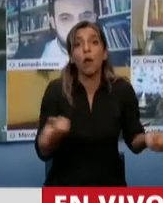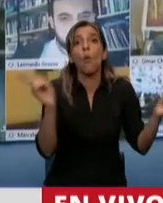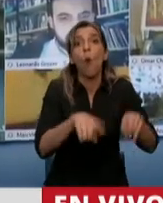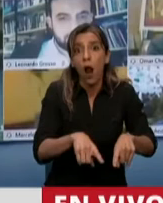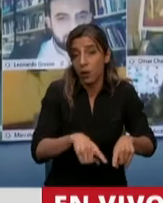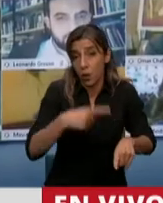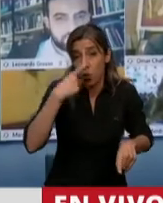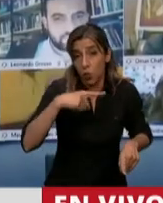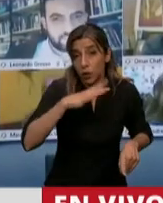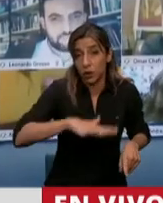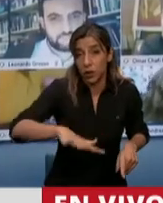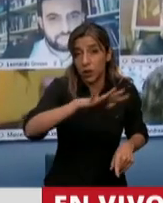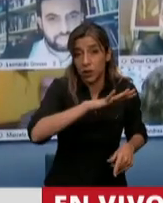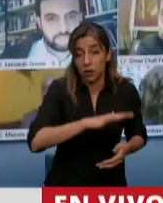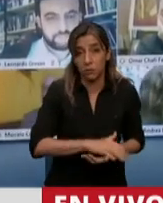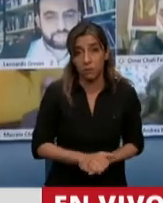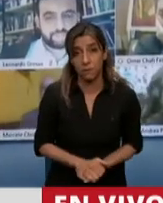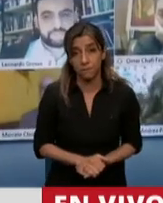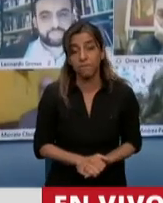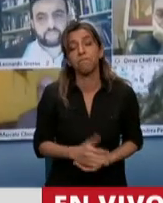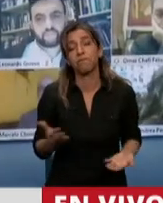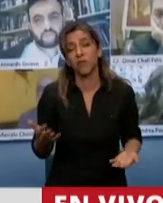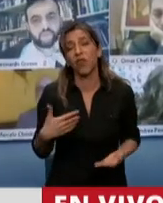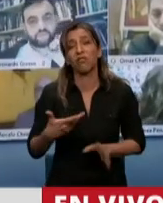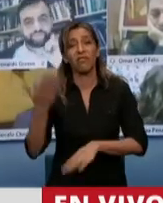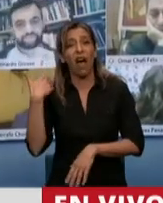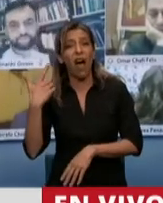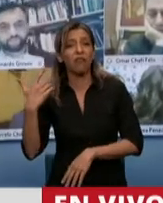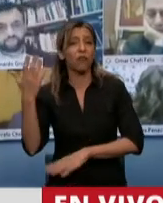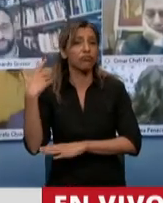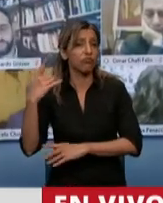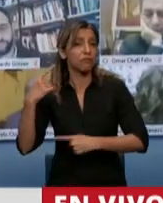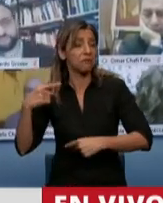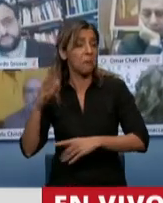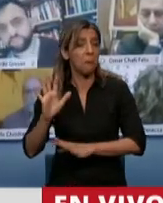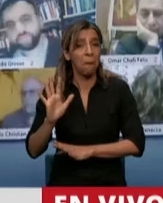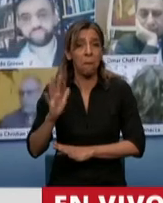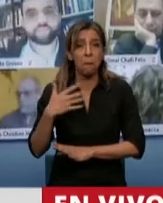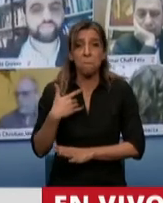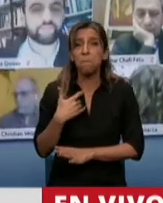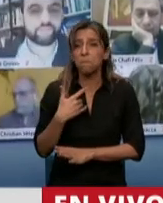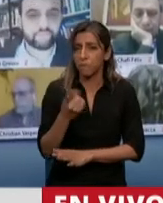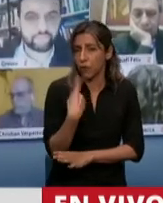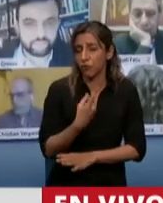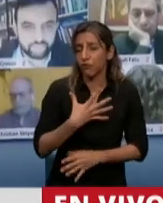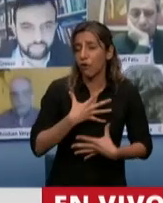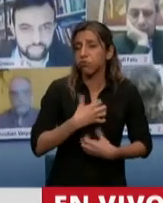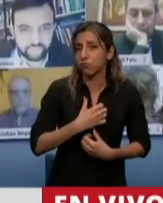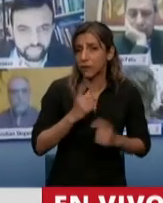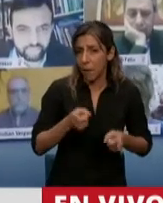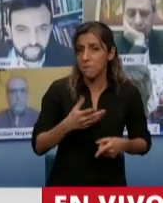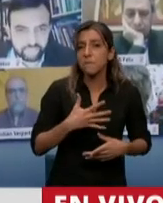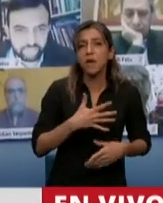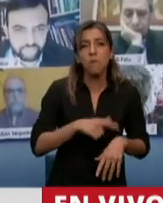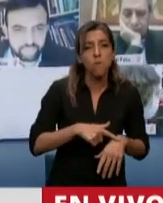más allá de este mal rato que hemos pasado todos y que lamentamos, creo que nos vamos a ir a